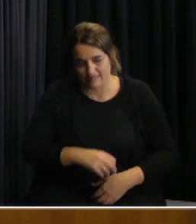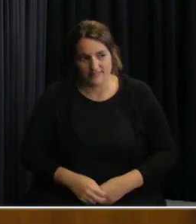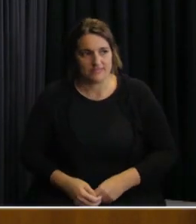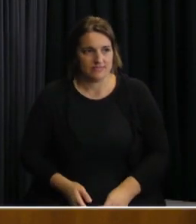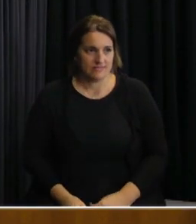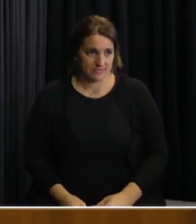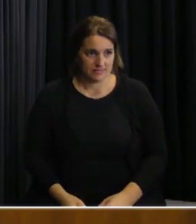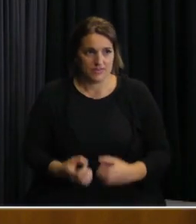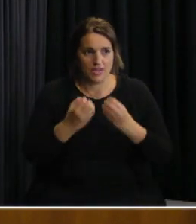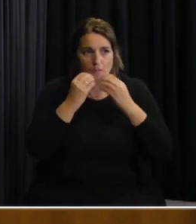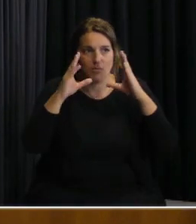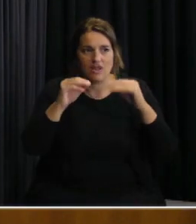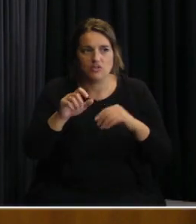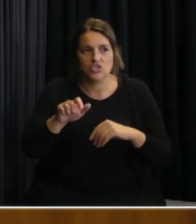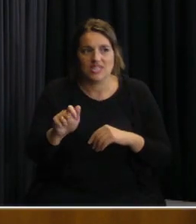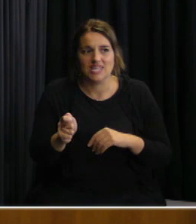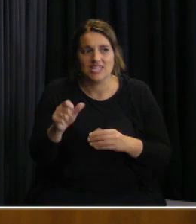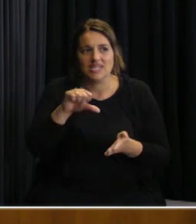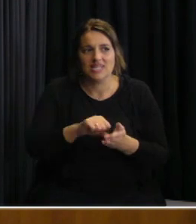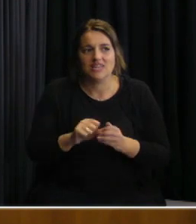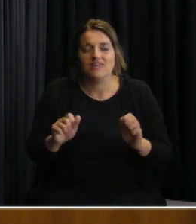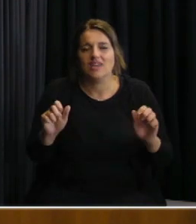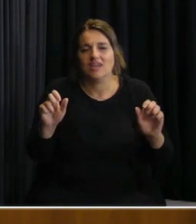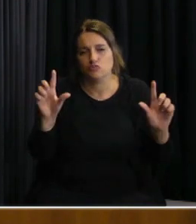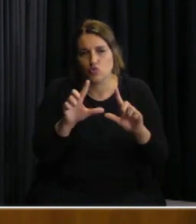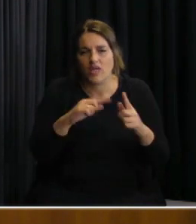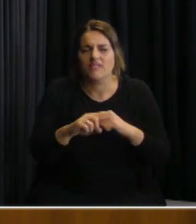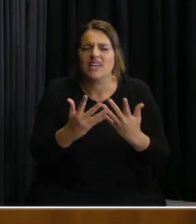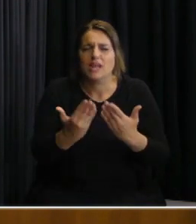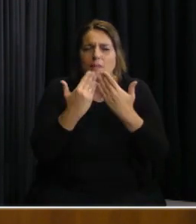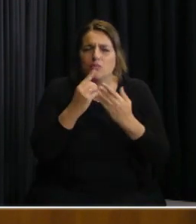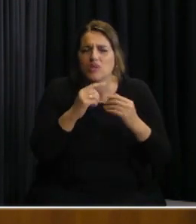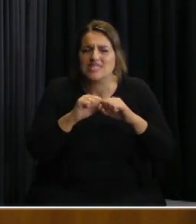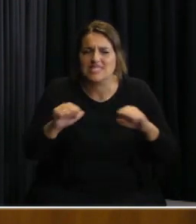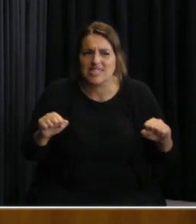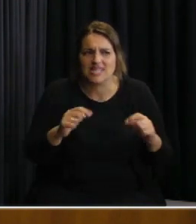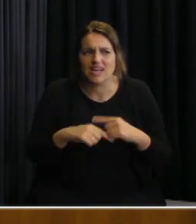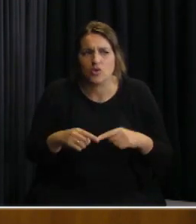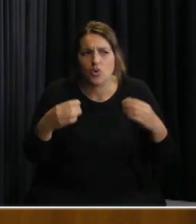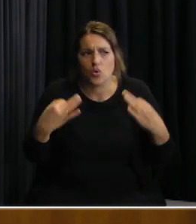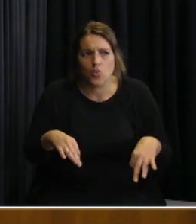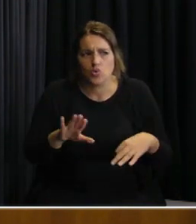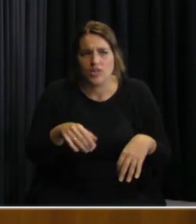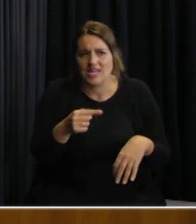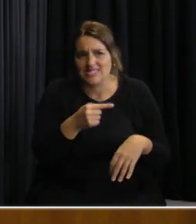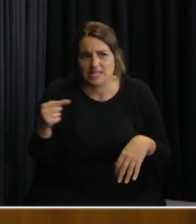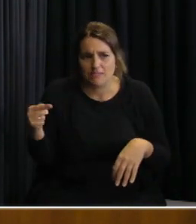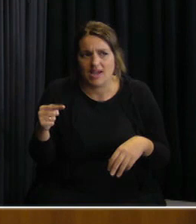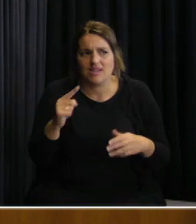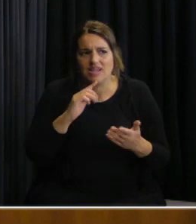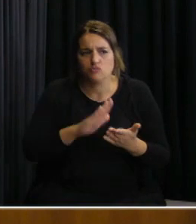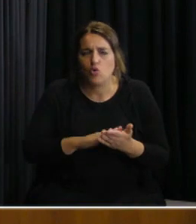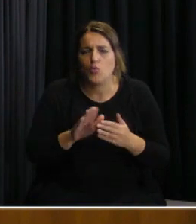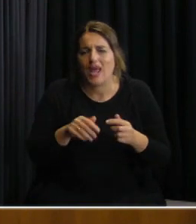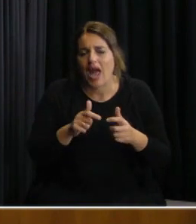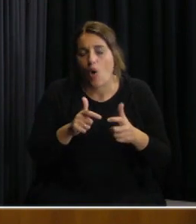Buenas noches Natalia de Brun de TV Ciudad Delgado quería preguntarle si esto que ha sucedido en esta semana no solamente con el aumento